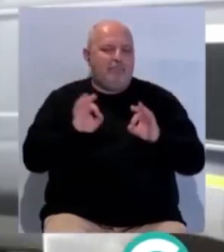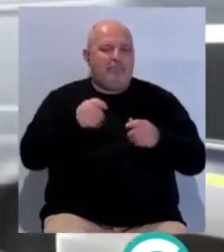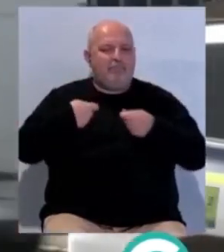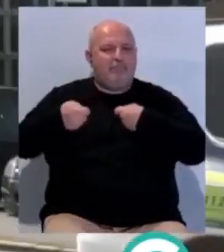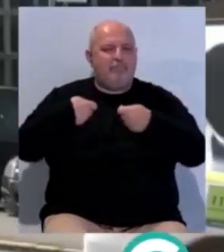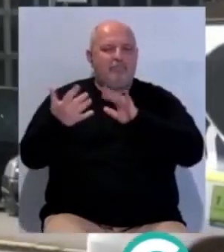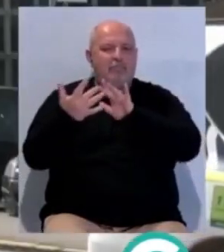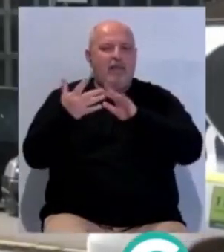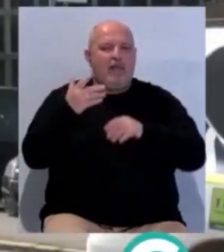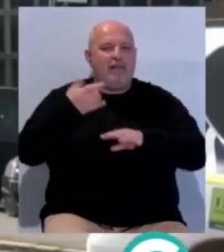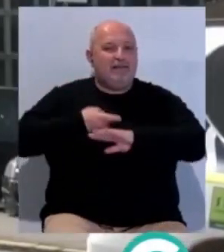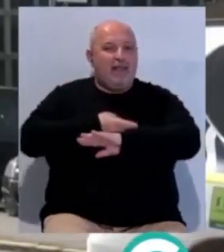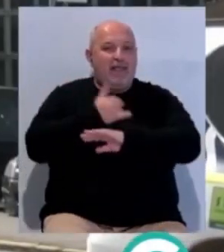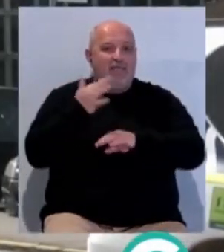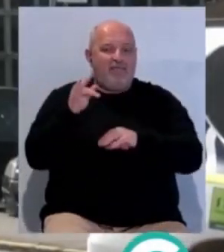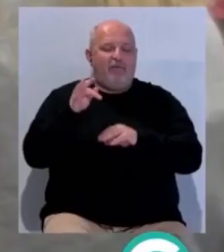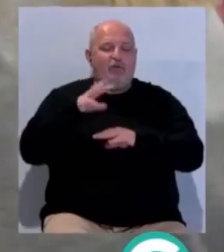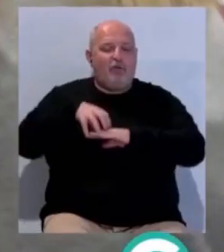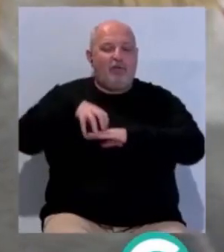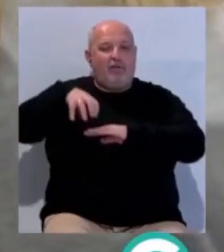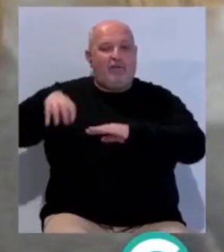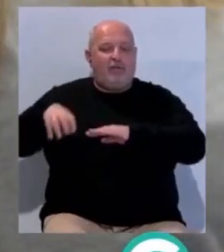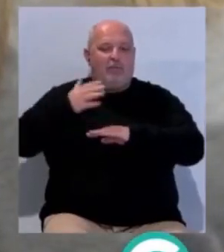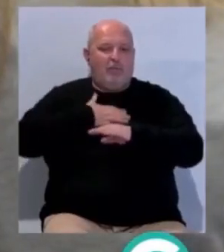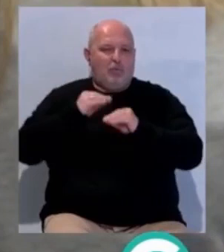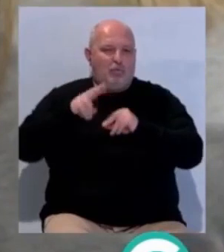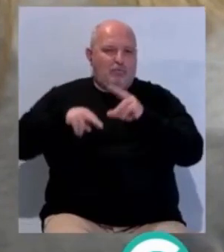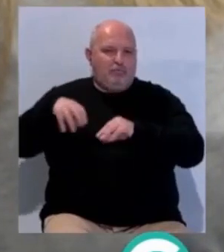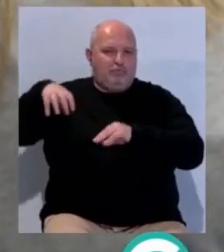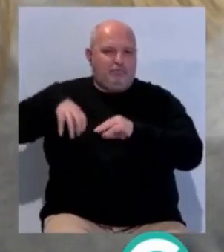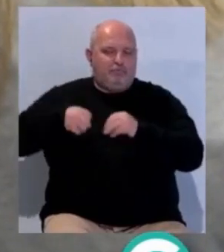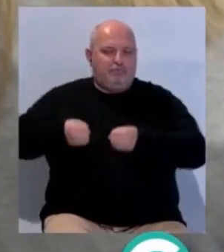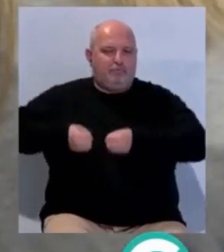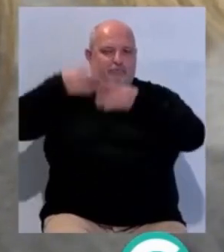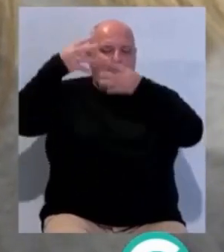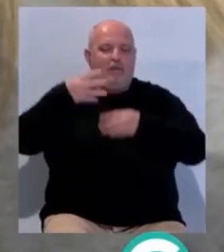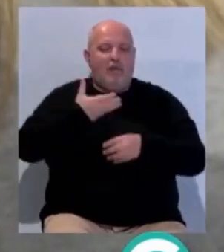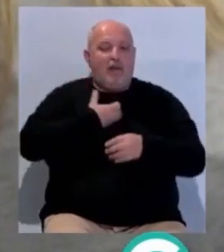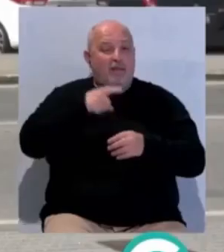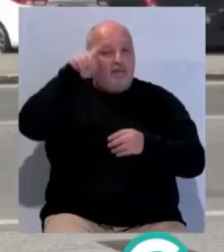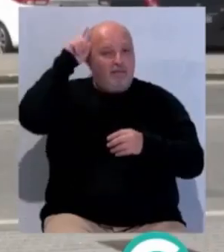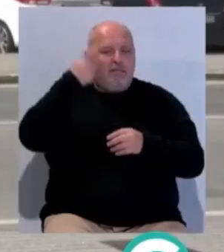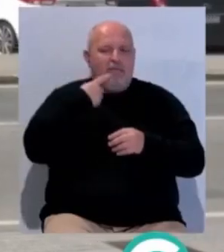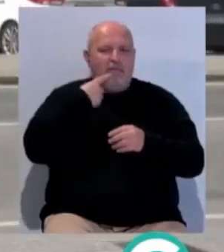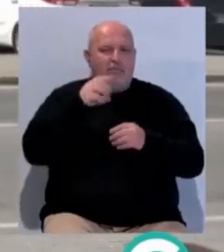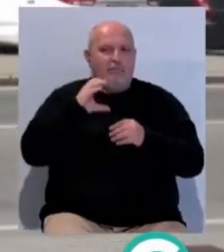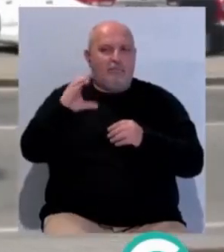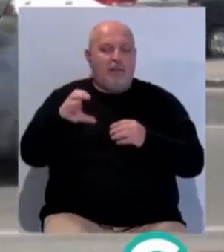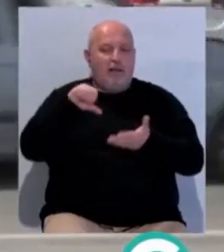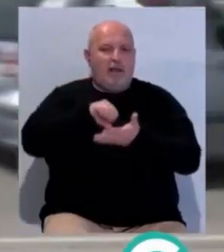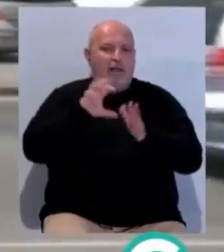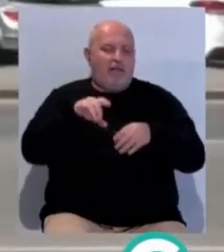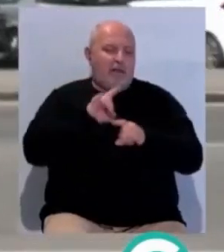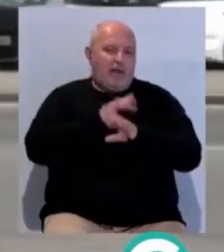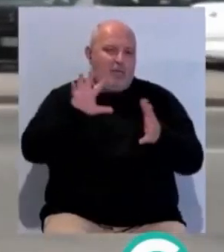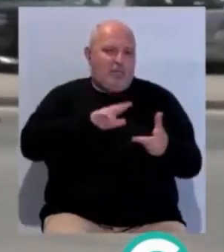negociaciones con Adif para ubicarlo en el edificio de su propiedad. El alcalde de la ciudad, Bruno García, ha señalado que toda inversión en la capital es una